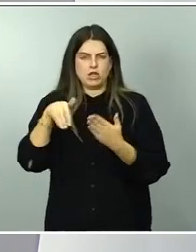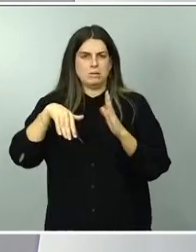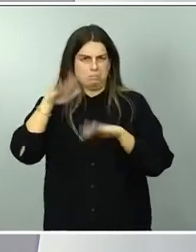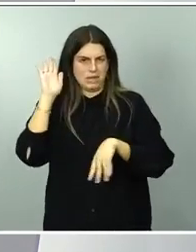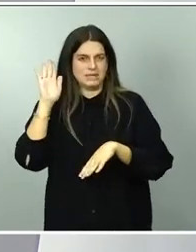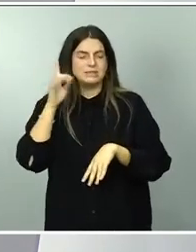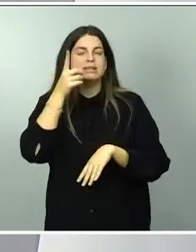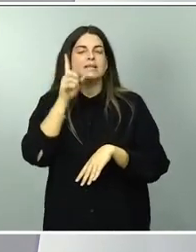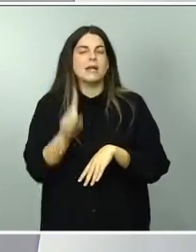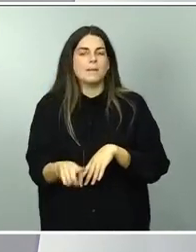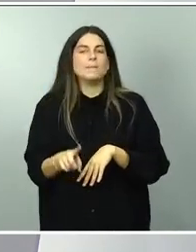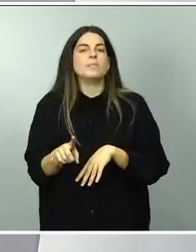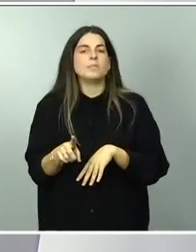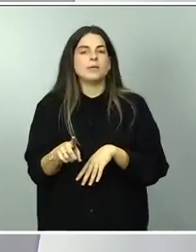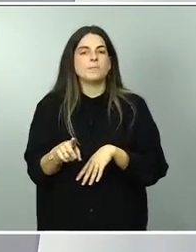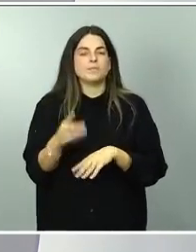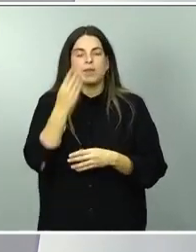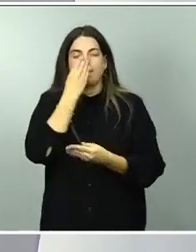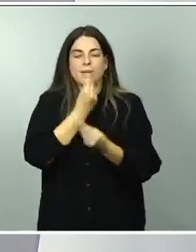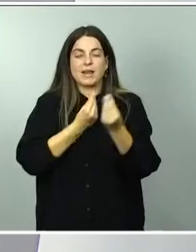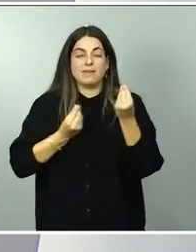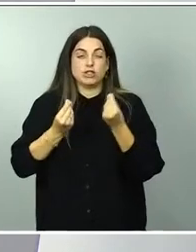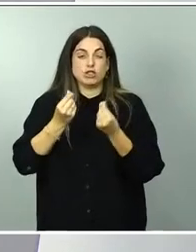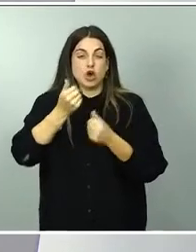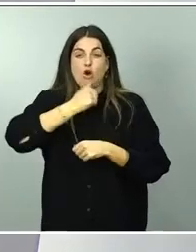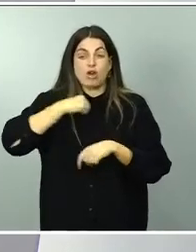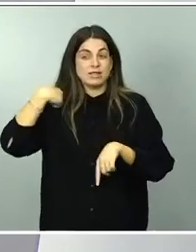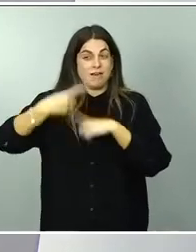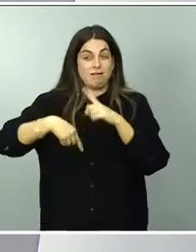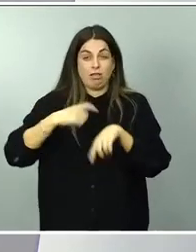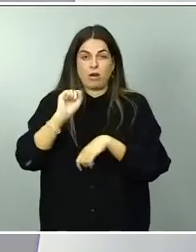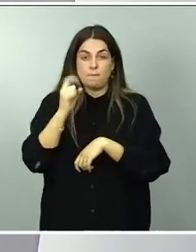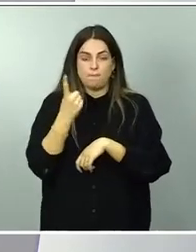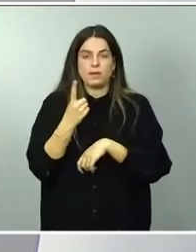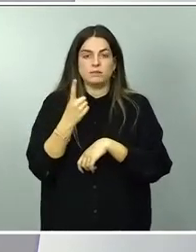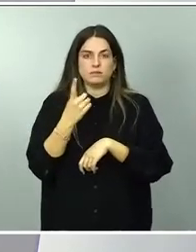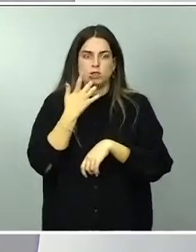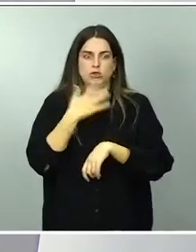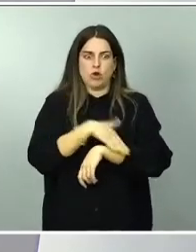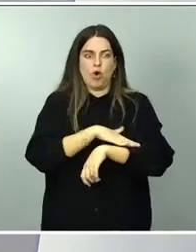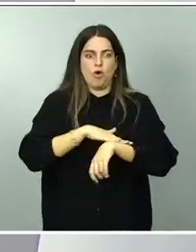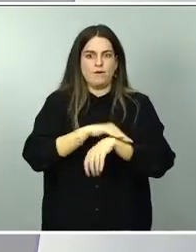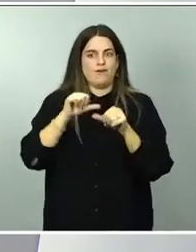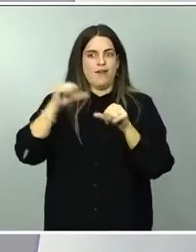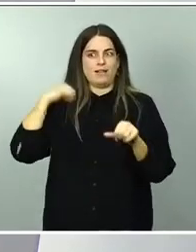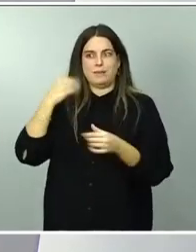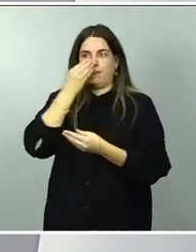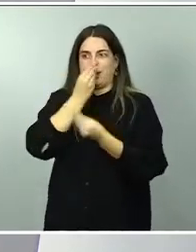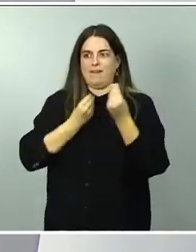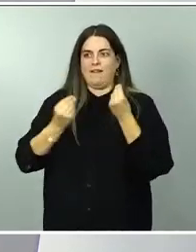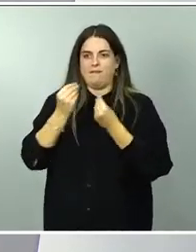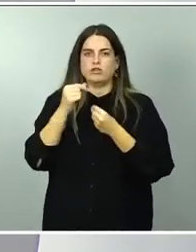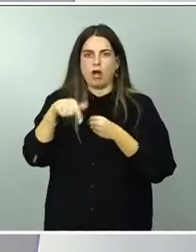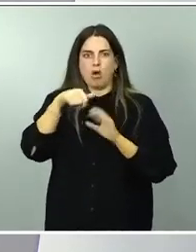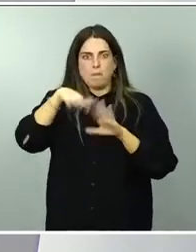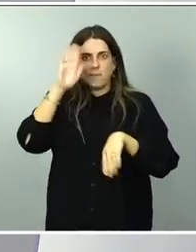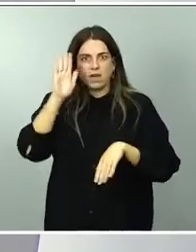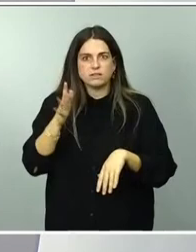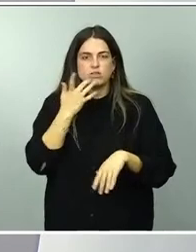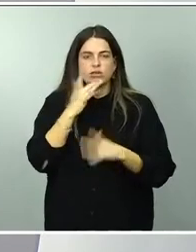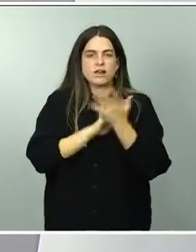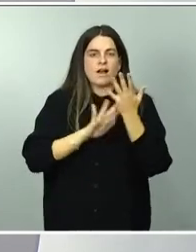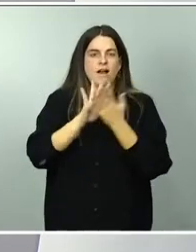en la previsión más conservadora, como ven, de lo que el Gobierno había previsto. Estamos hablando de un grado de